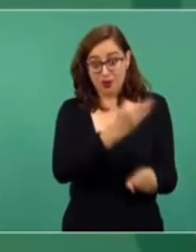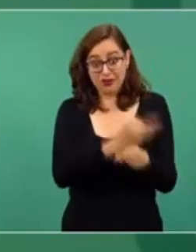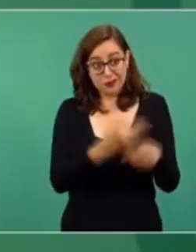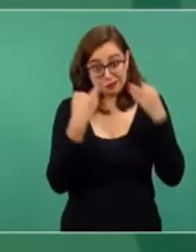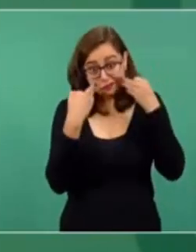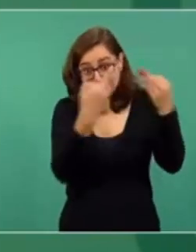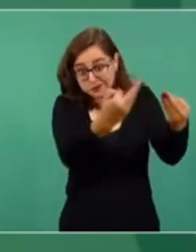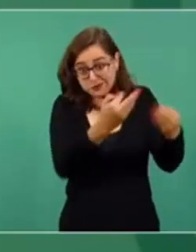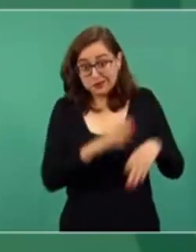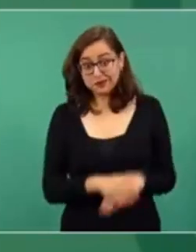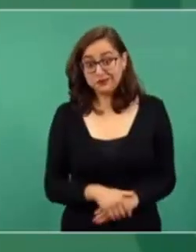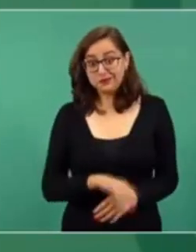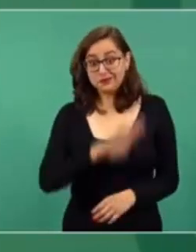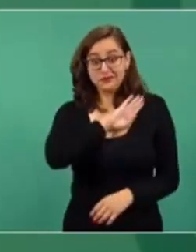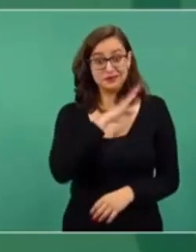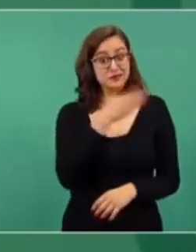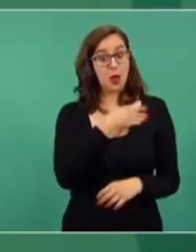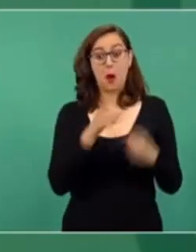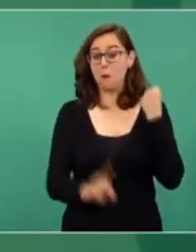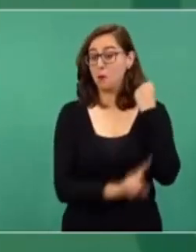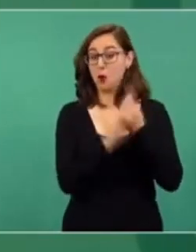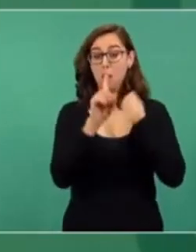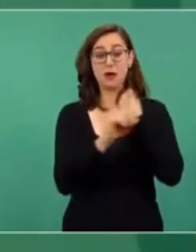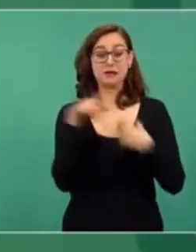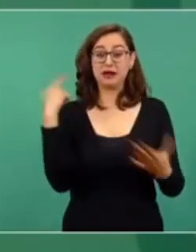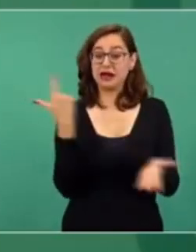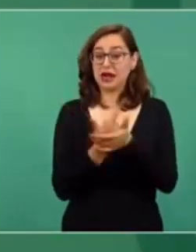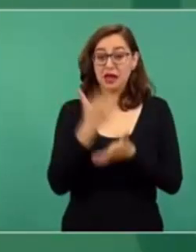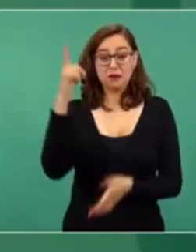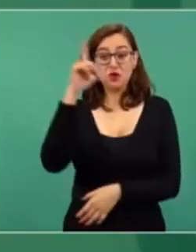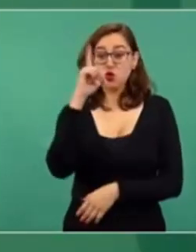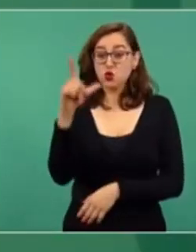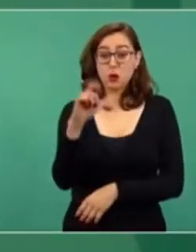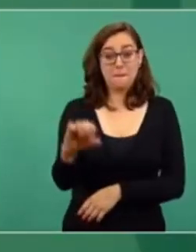problema porque tienen que pagar mucho por la luz.